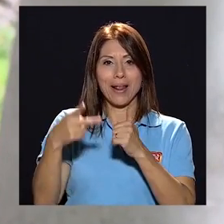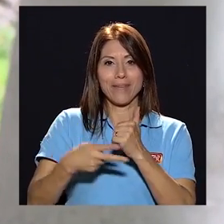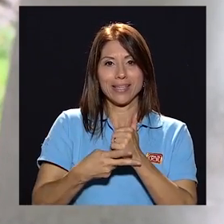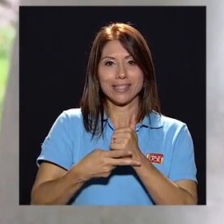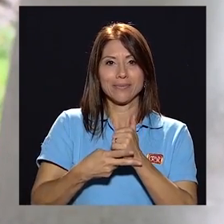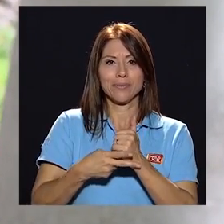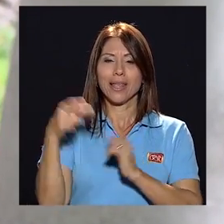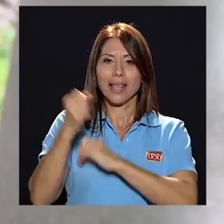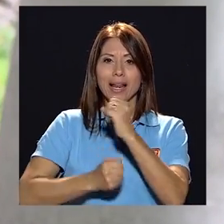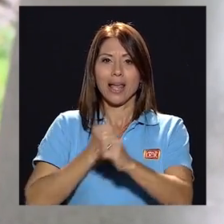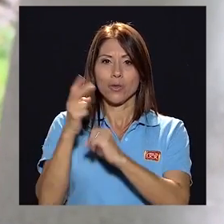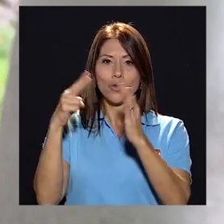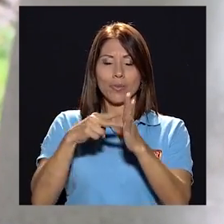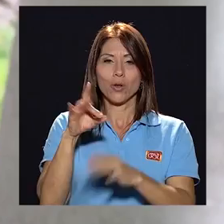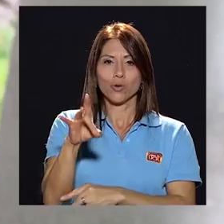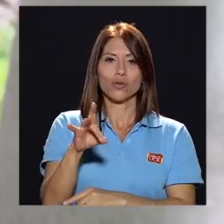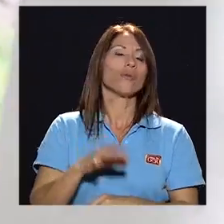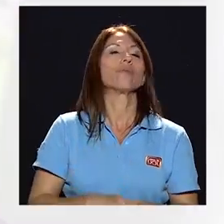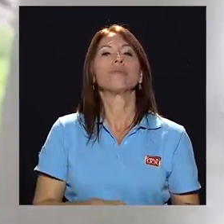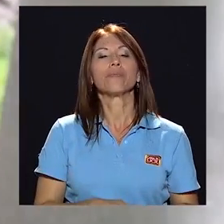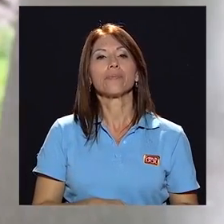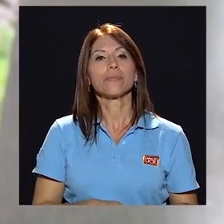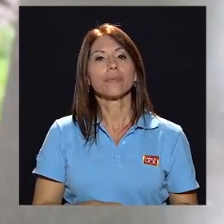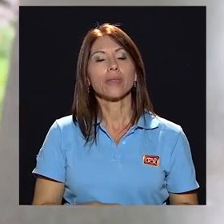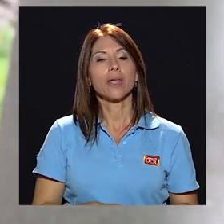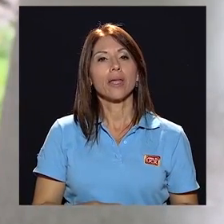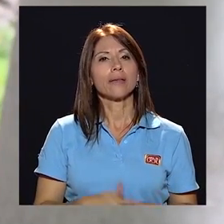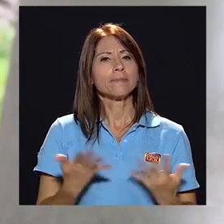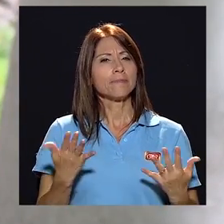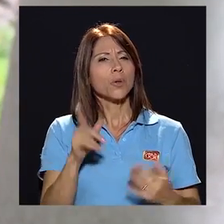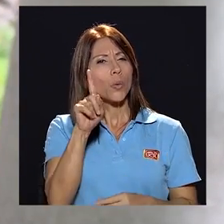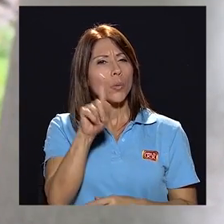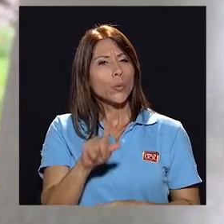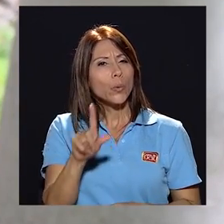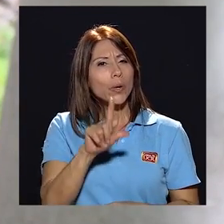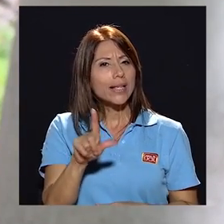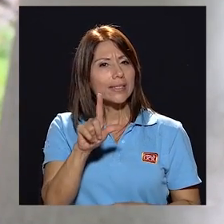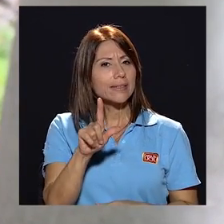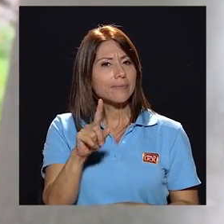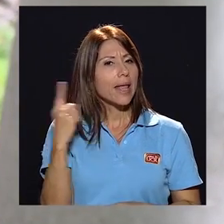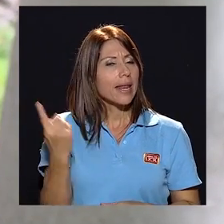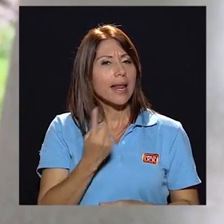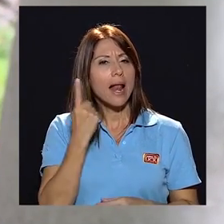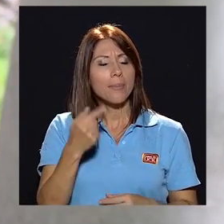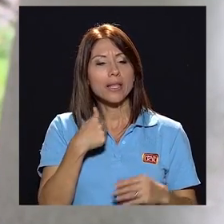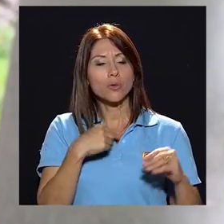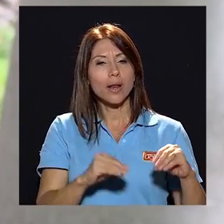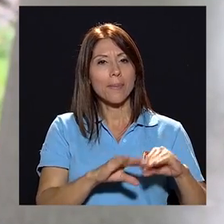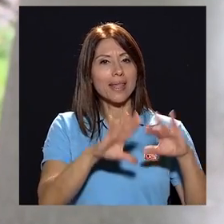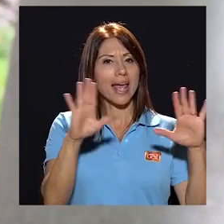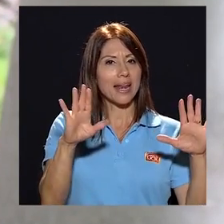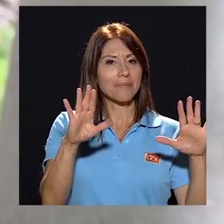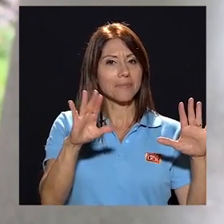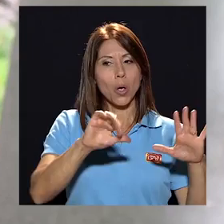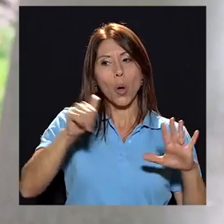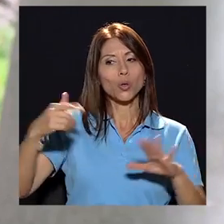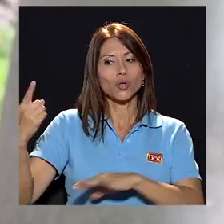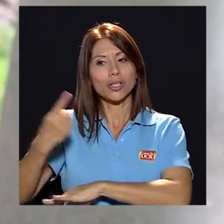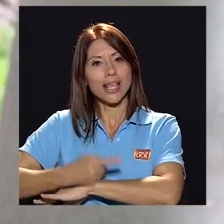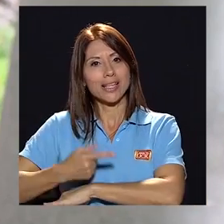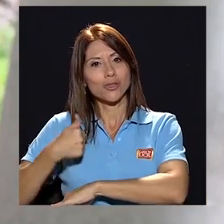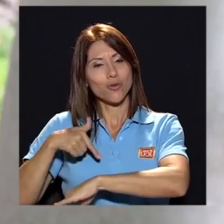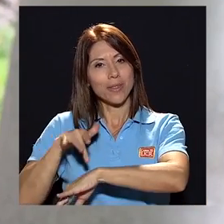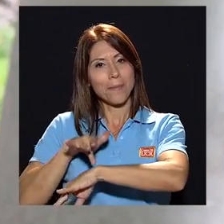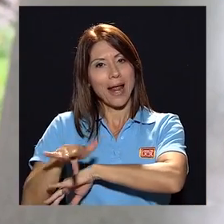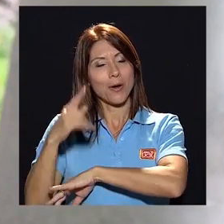vez en 2008 en un lunes que generalmente estoy ahí en la mañana porque los otros días salgo más temprano para